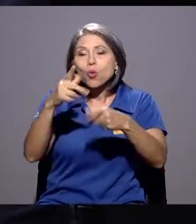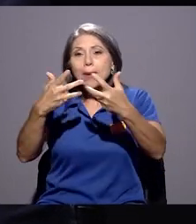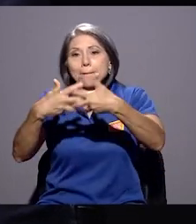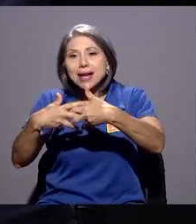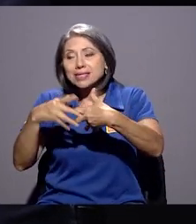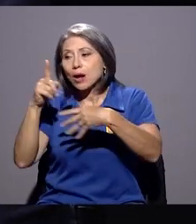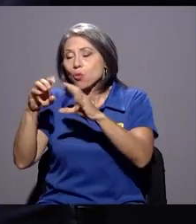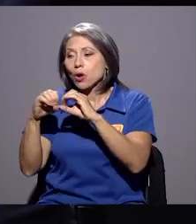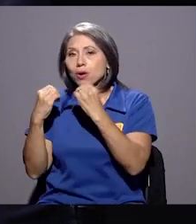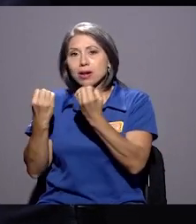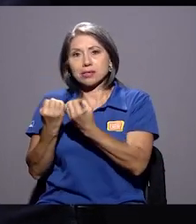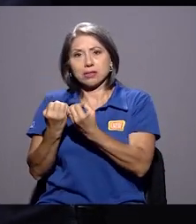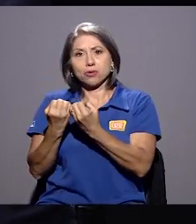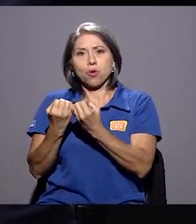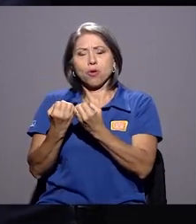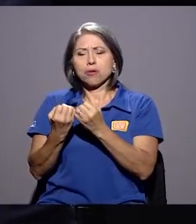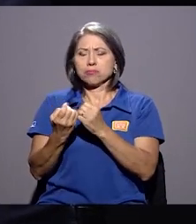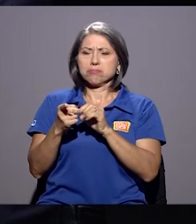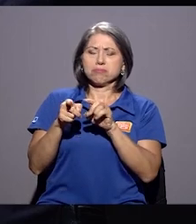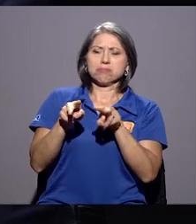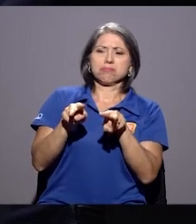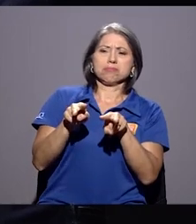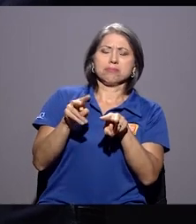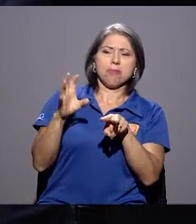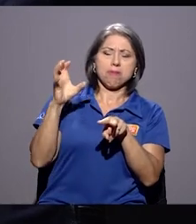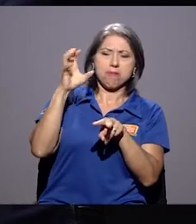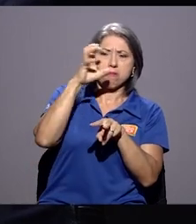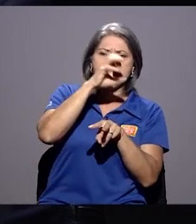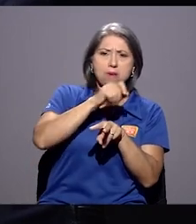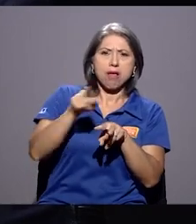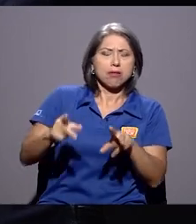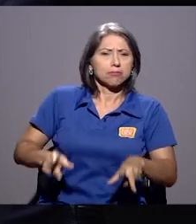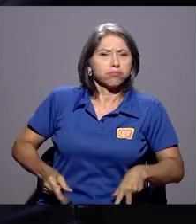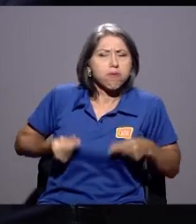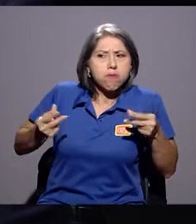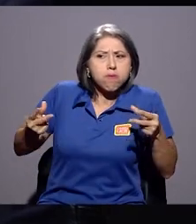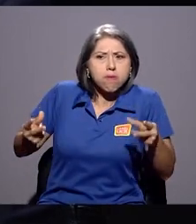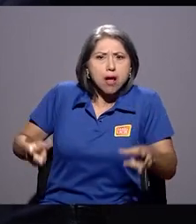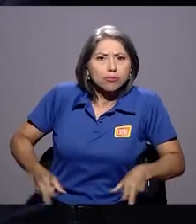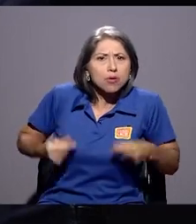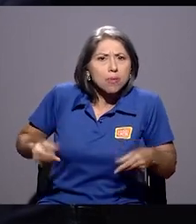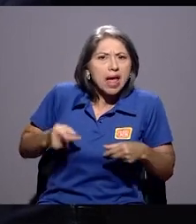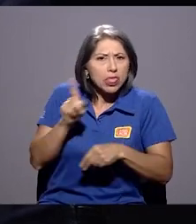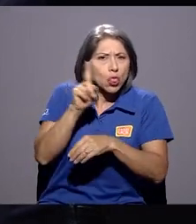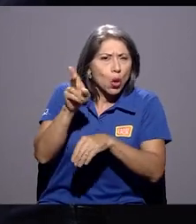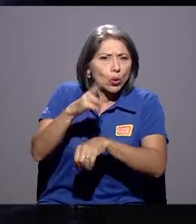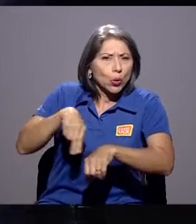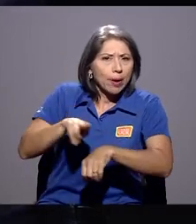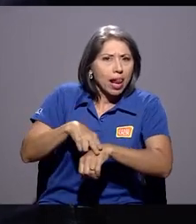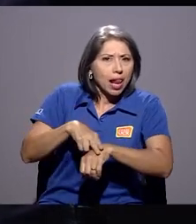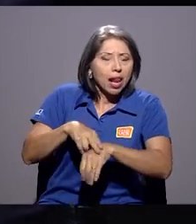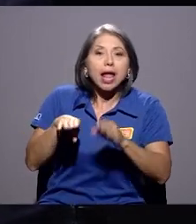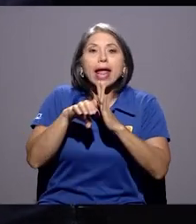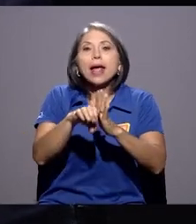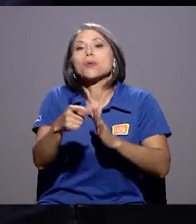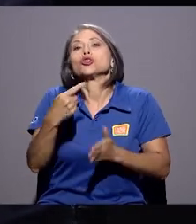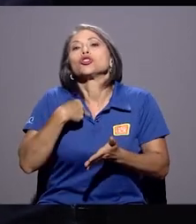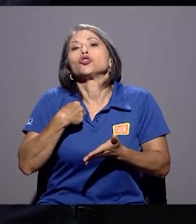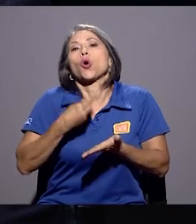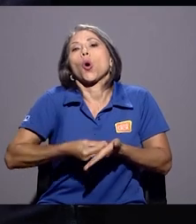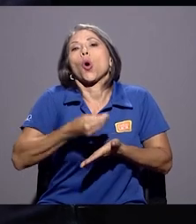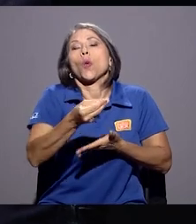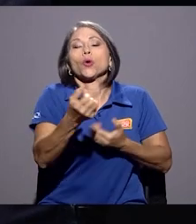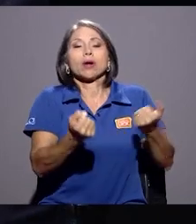muestra, digamos, un gasto por encima o muy por encima de lo normal. Por ejemplo, si yo estoy gastando, comprándome un